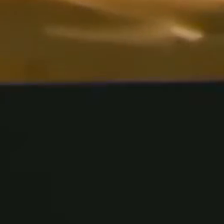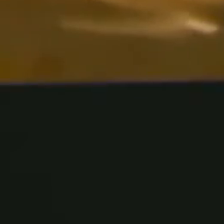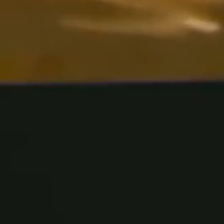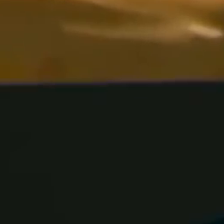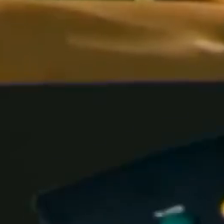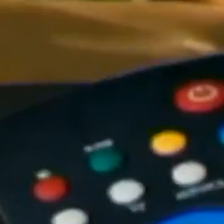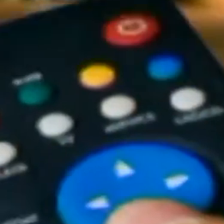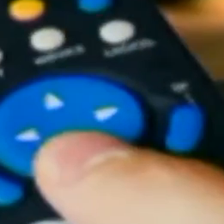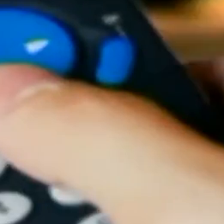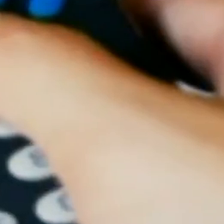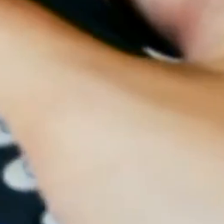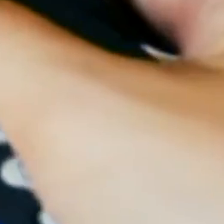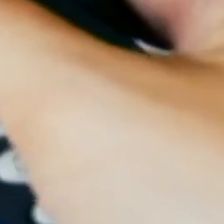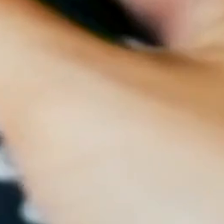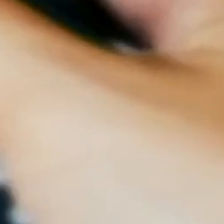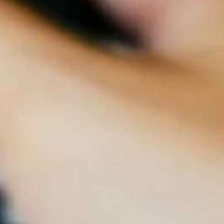¿te has visto en la televisión?